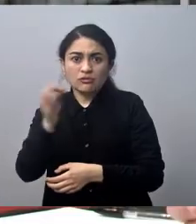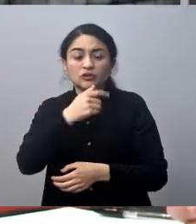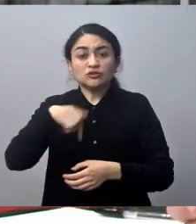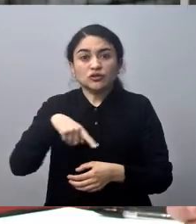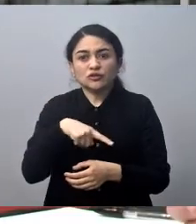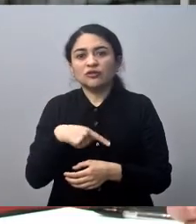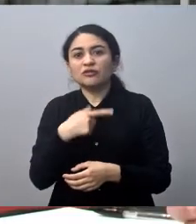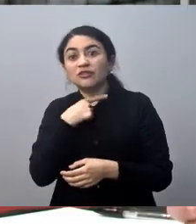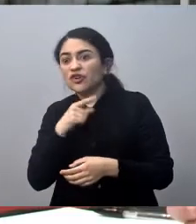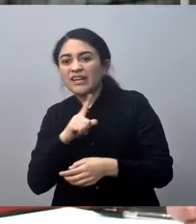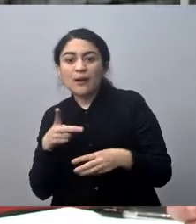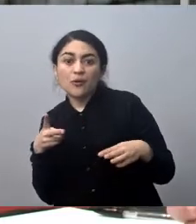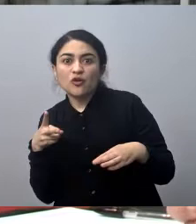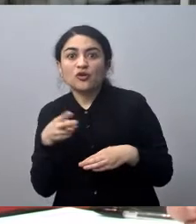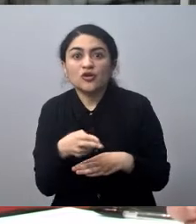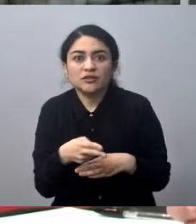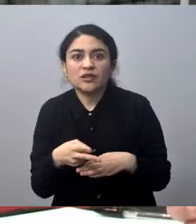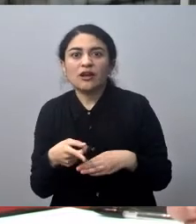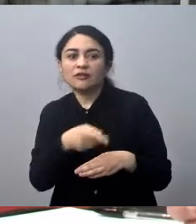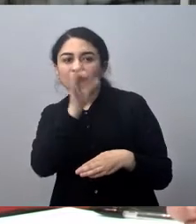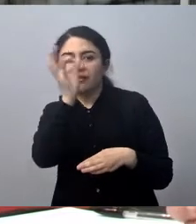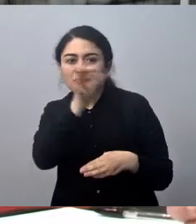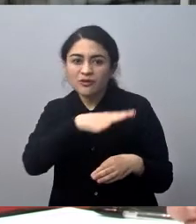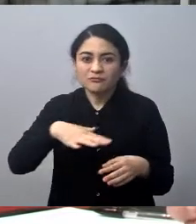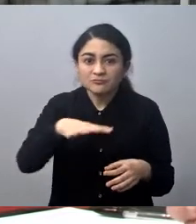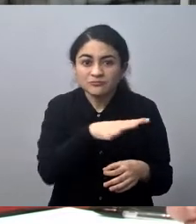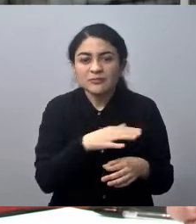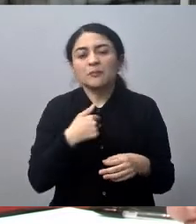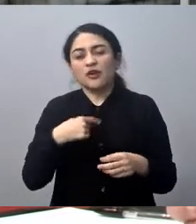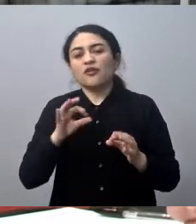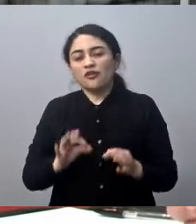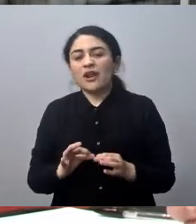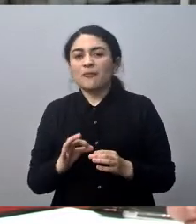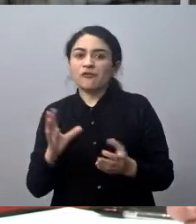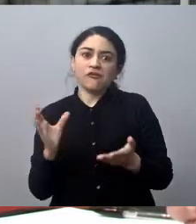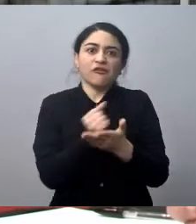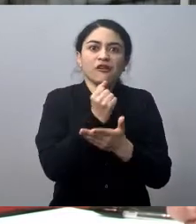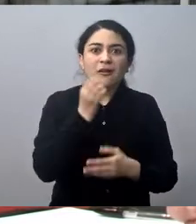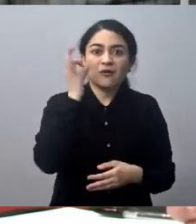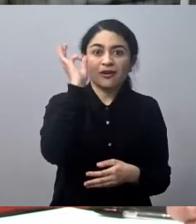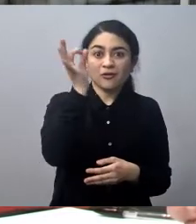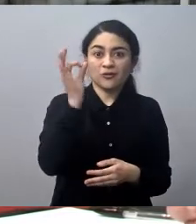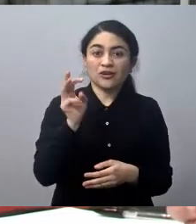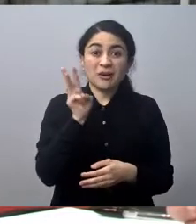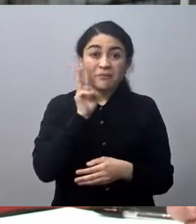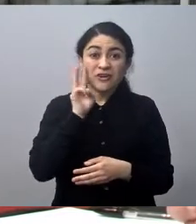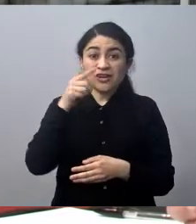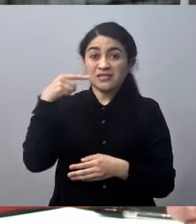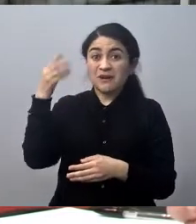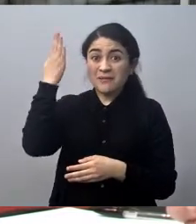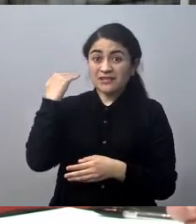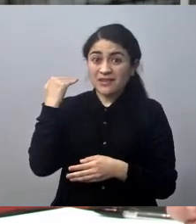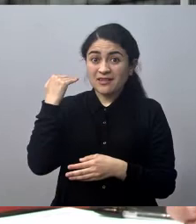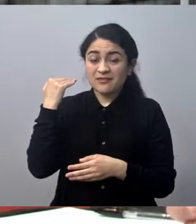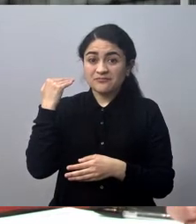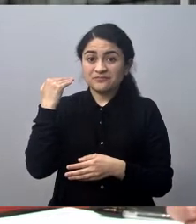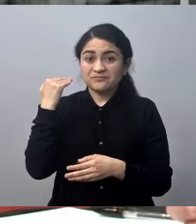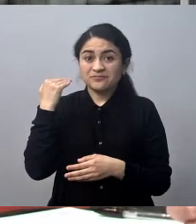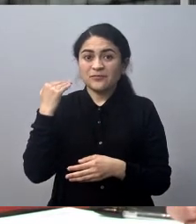en no interrumpirlo en esa situación que tenía, logramos reunirnos el miércoles pasado